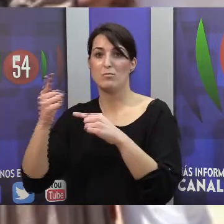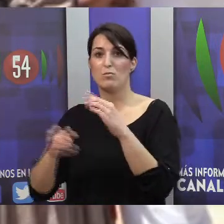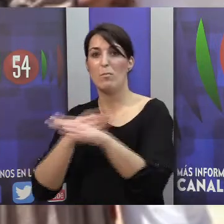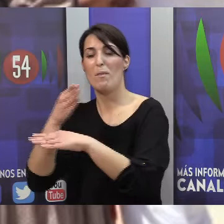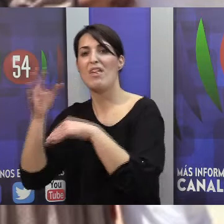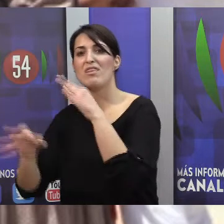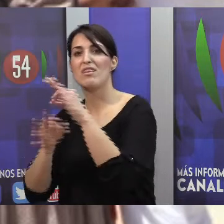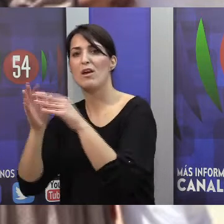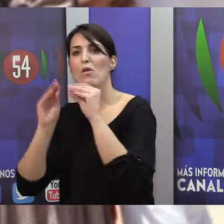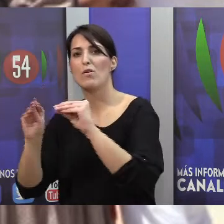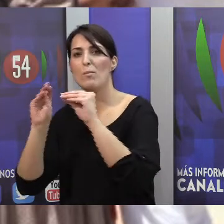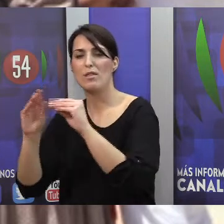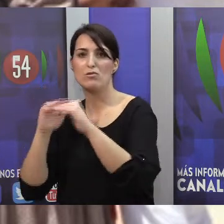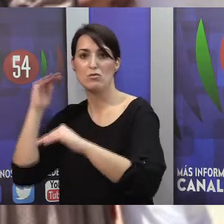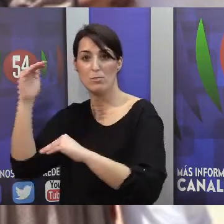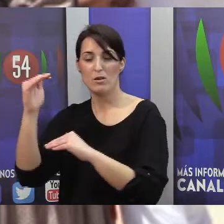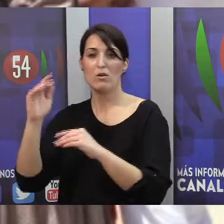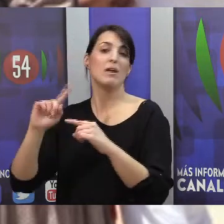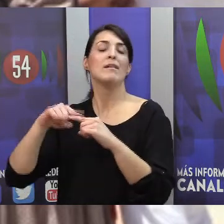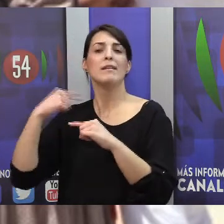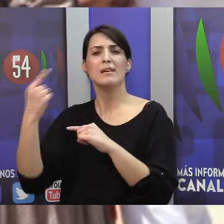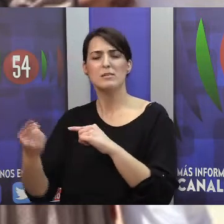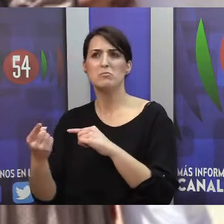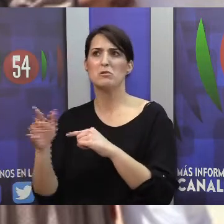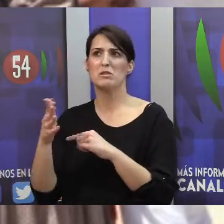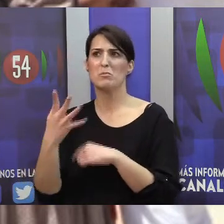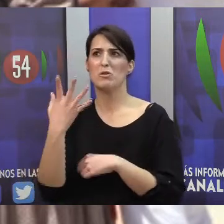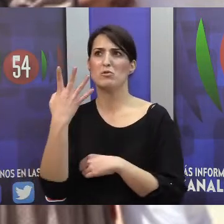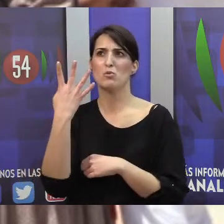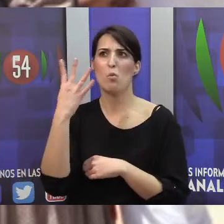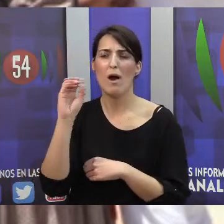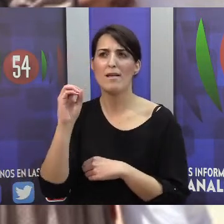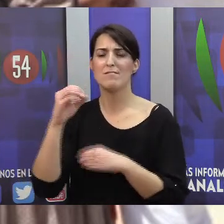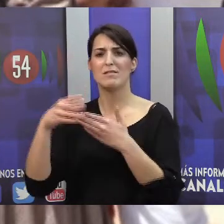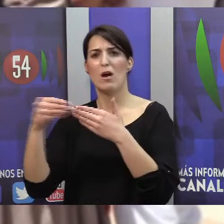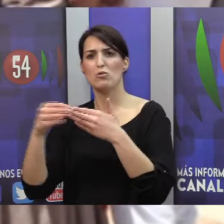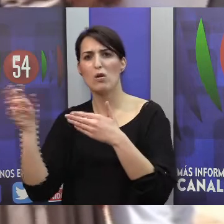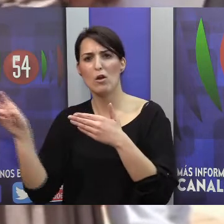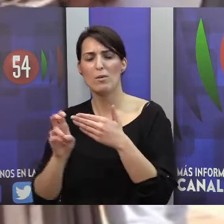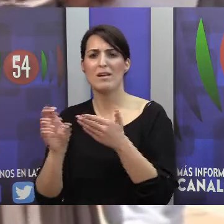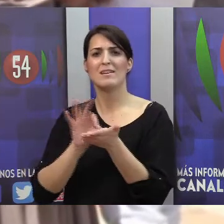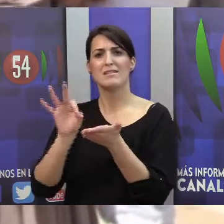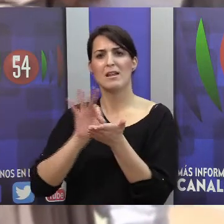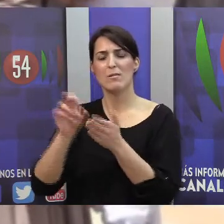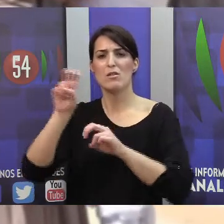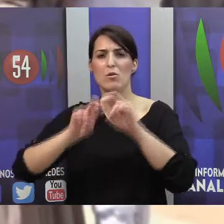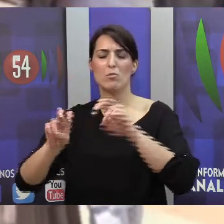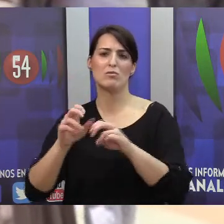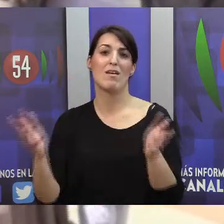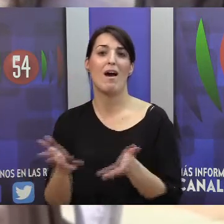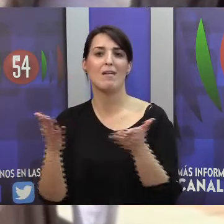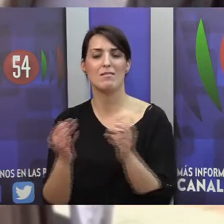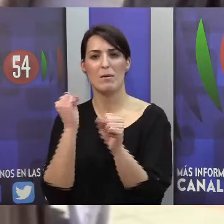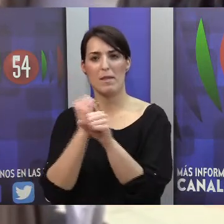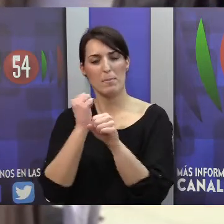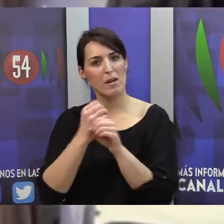a superiores, y luego ya tenemos otros 40 usuarios que vienen a servicios de búsqueda activa de empleo, acompañamiento, y